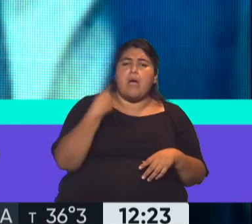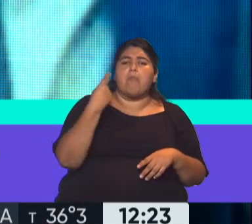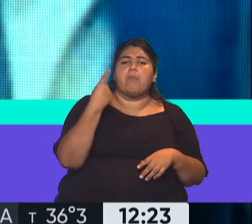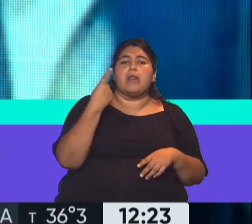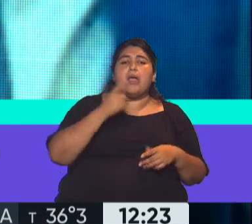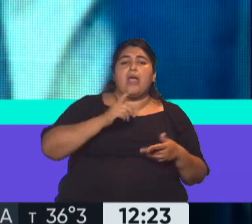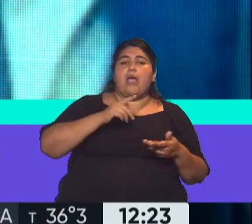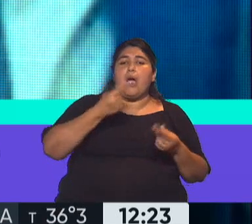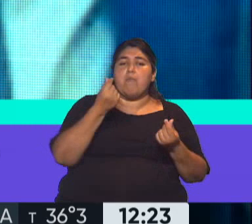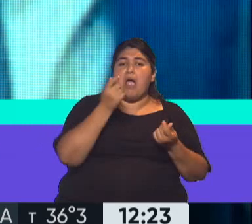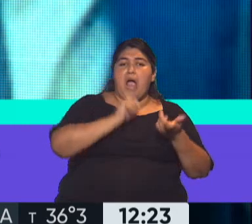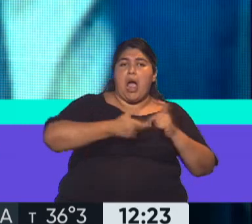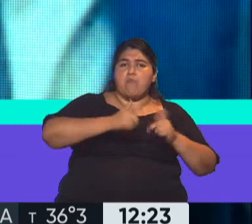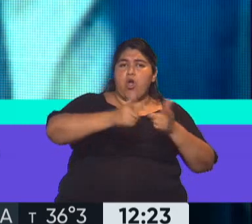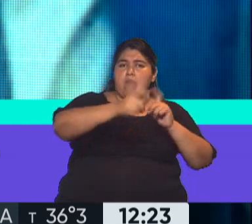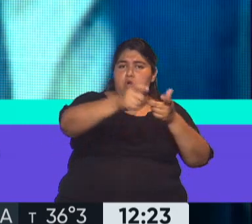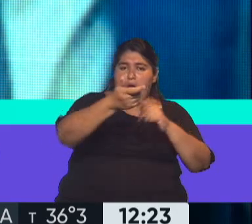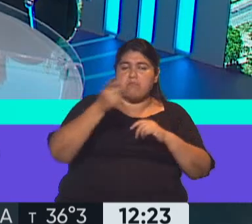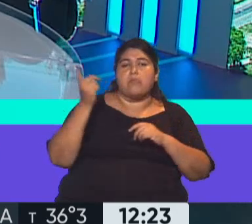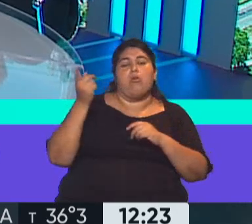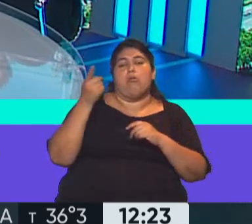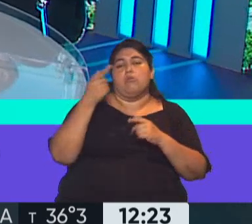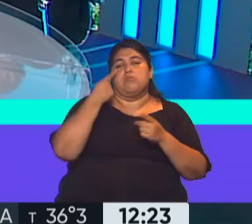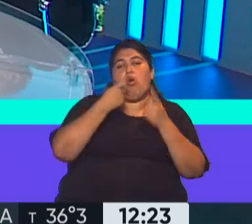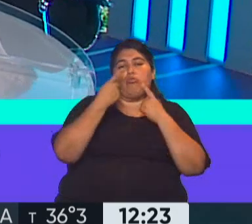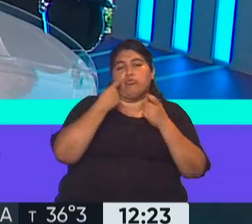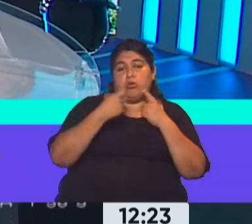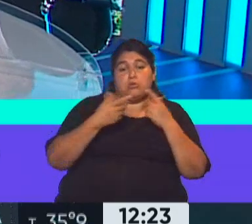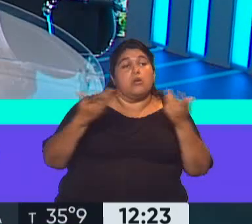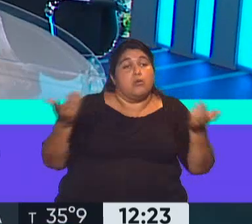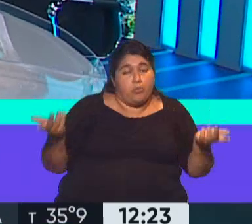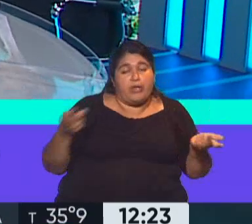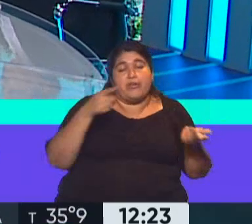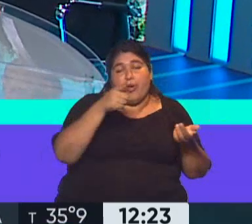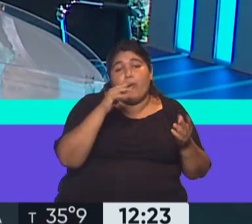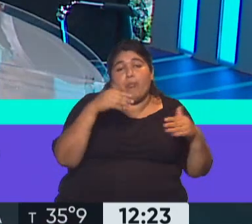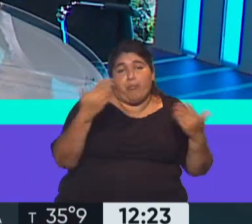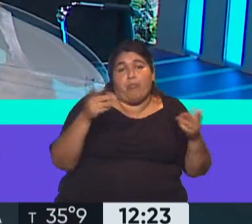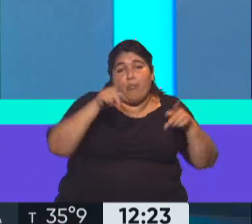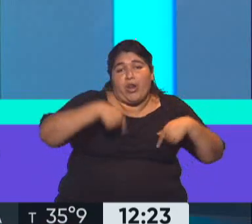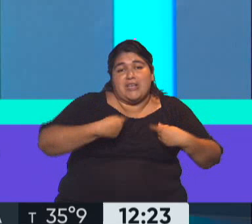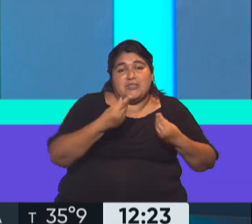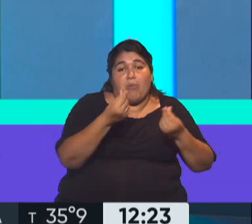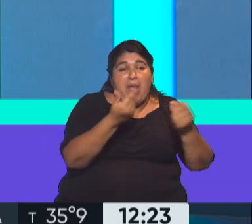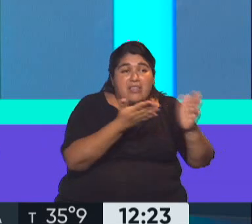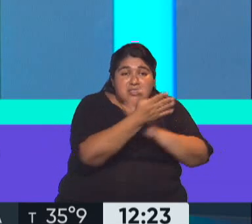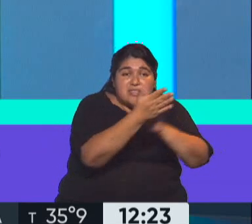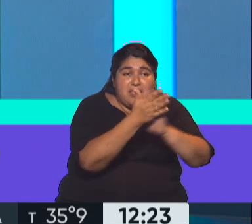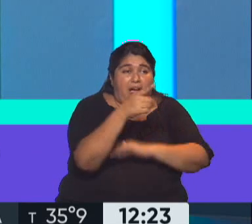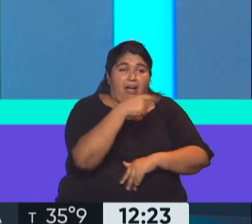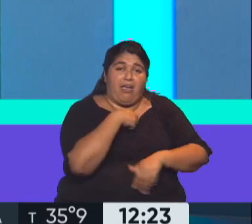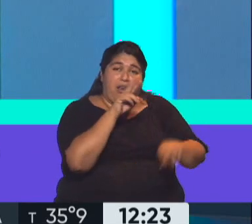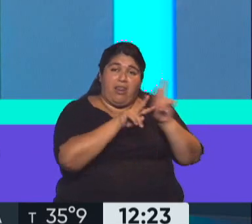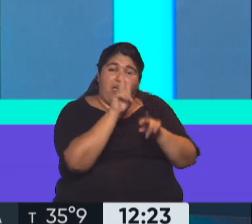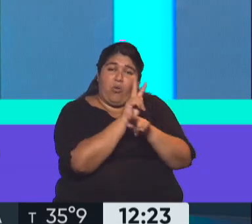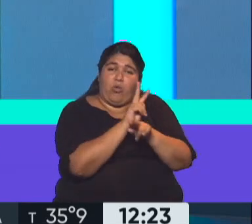cambios. Bueno, algo que precisamente lo que busca es la fuga de capitales, de dólares. Ahí tenés otro elemento